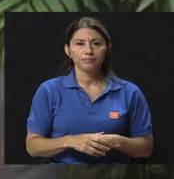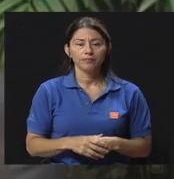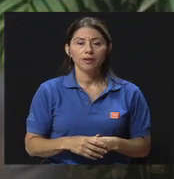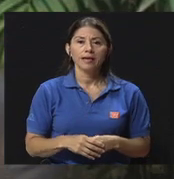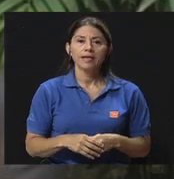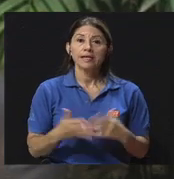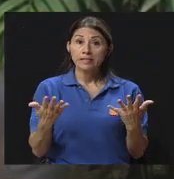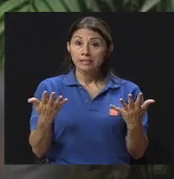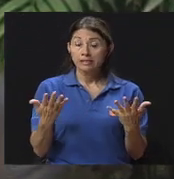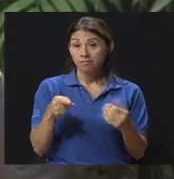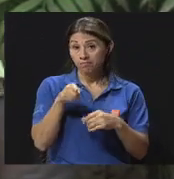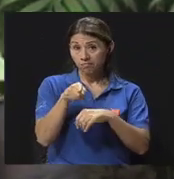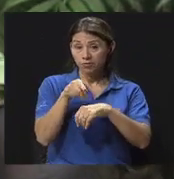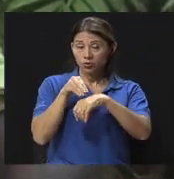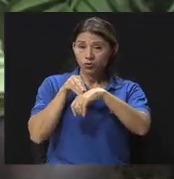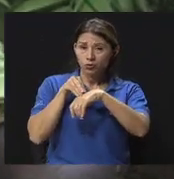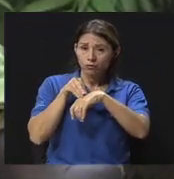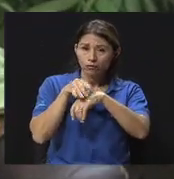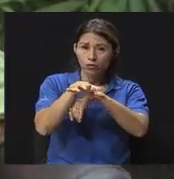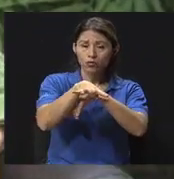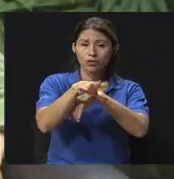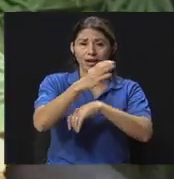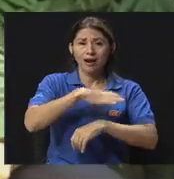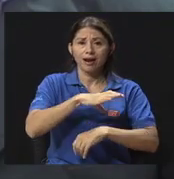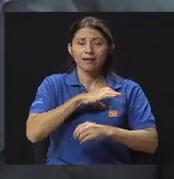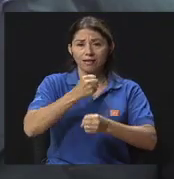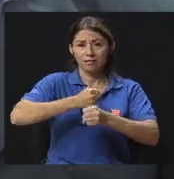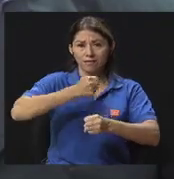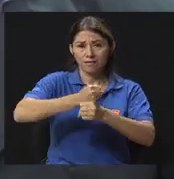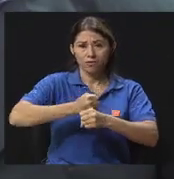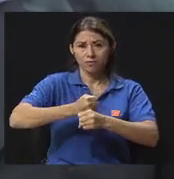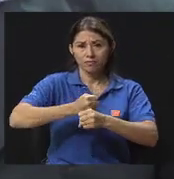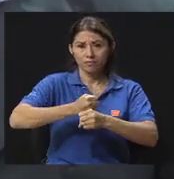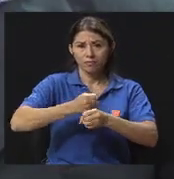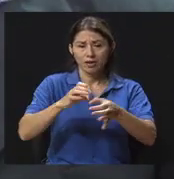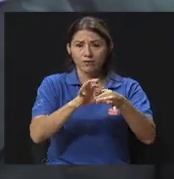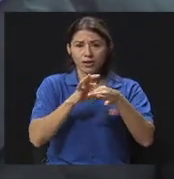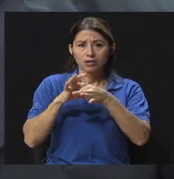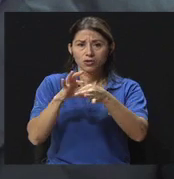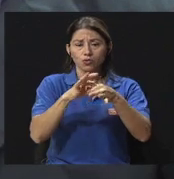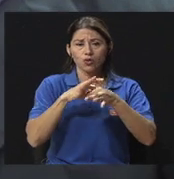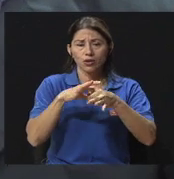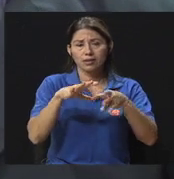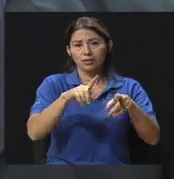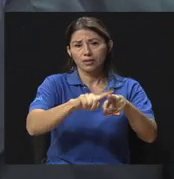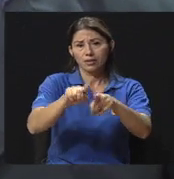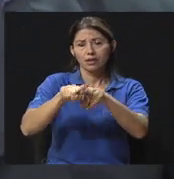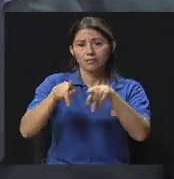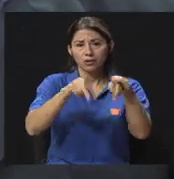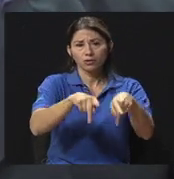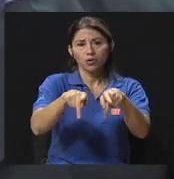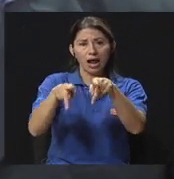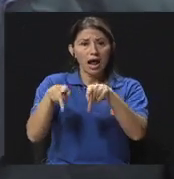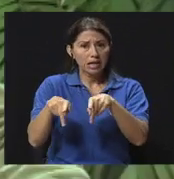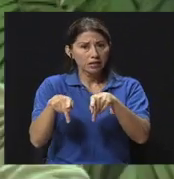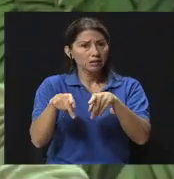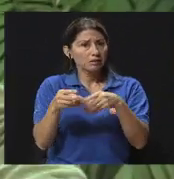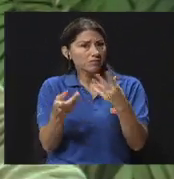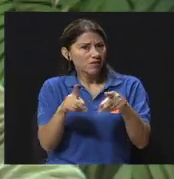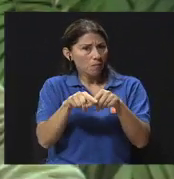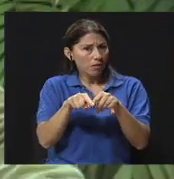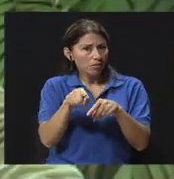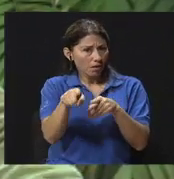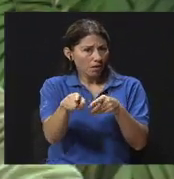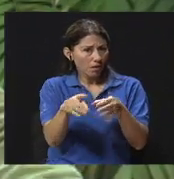influye sobre la calidad del trabajo esas relaciones interpersonales o no necesariamente? Las relaciones